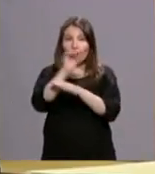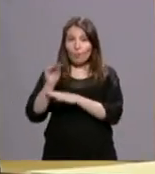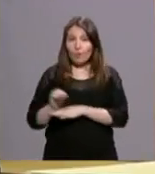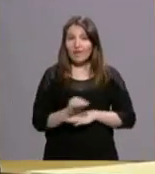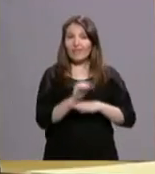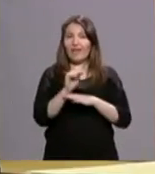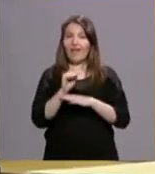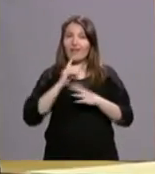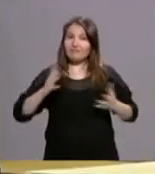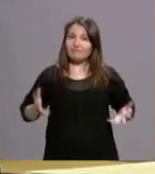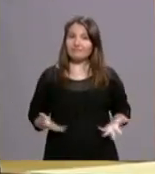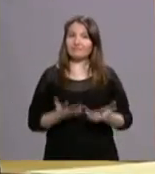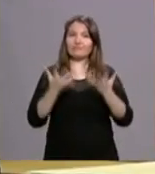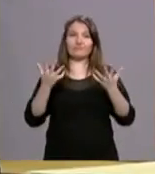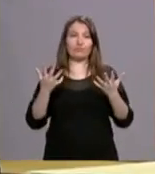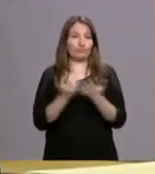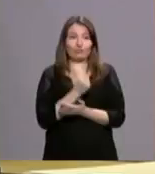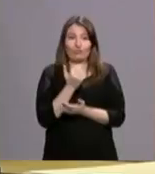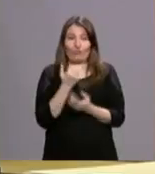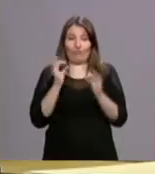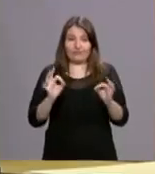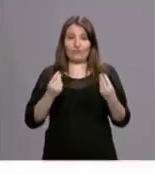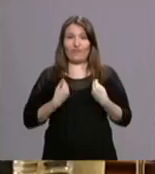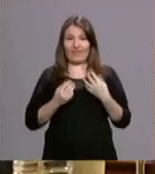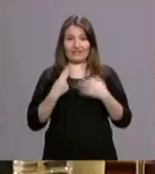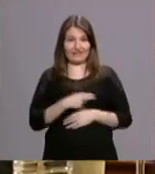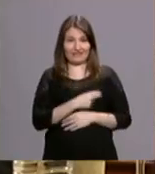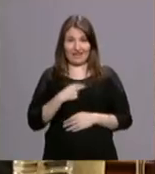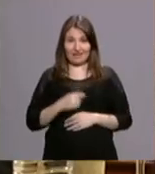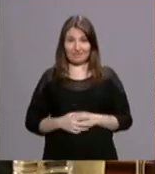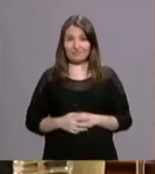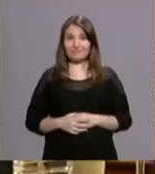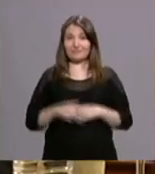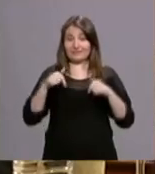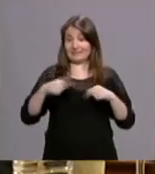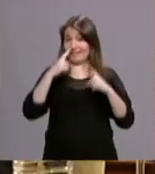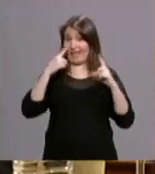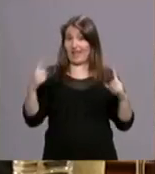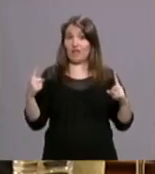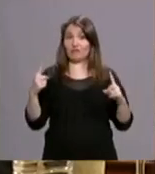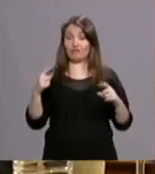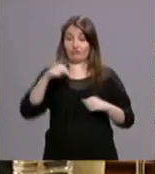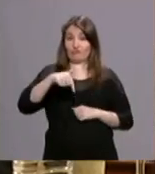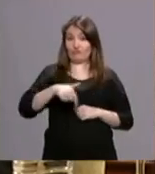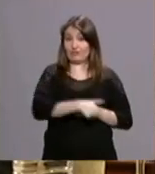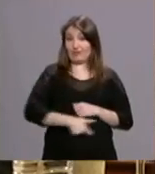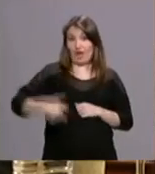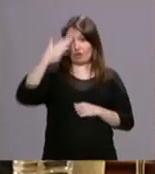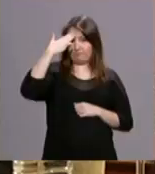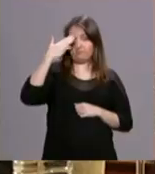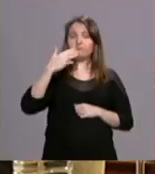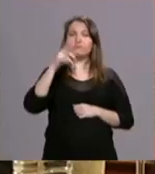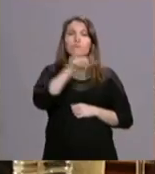para alentar todo lo que es la vida cristiana. Este año hay en el Seminario Mayor 130 seminaristas.